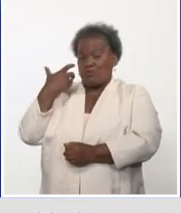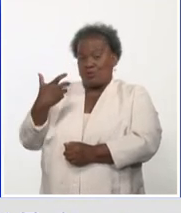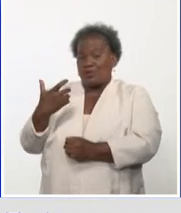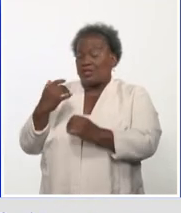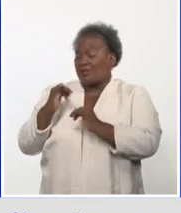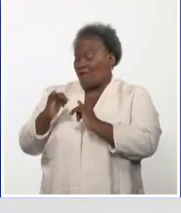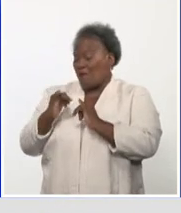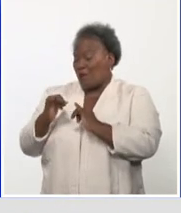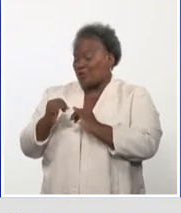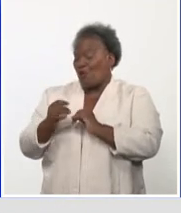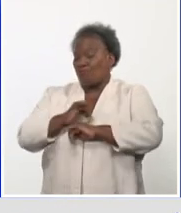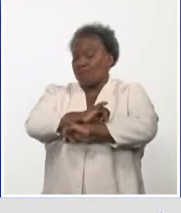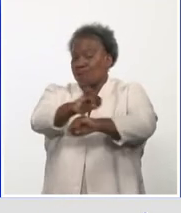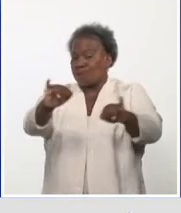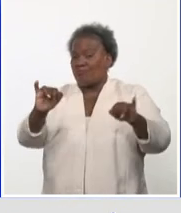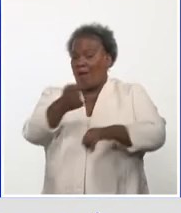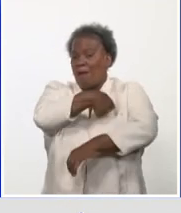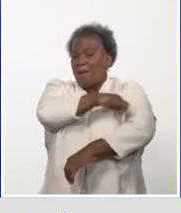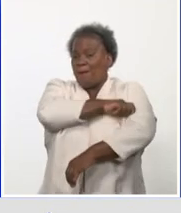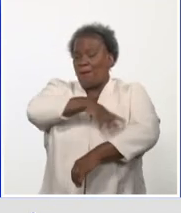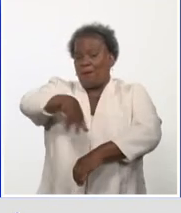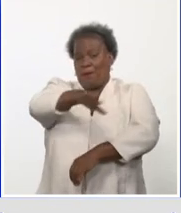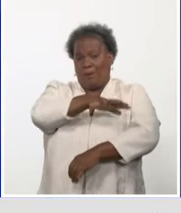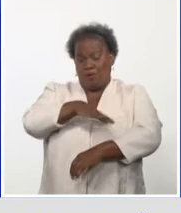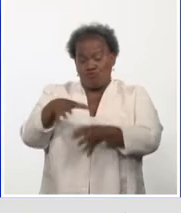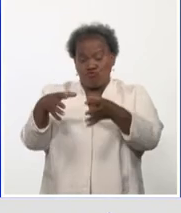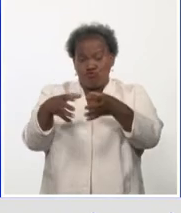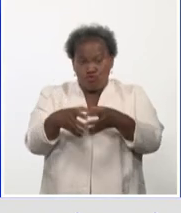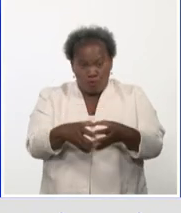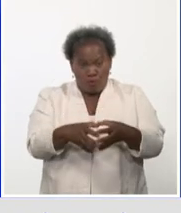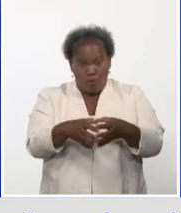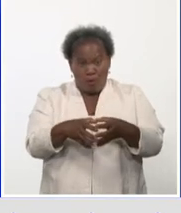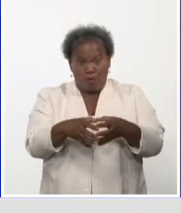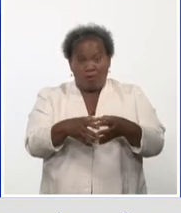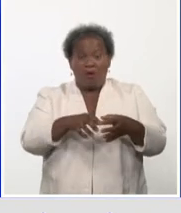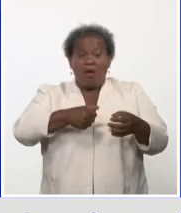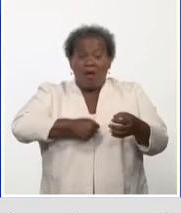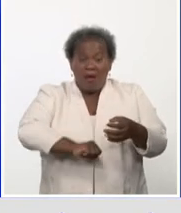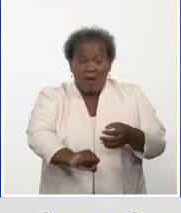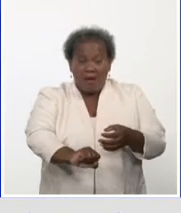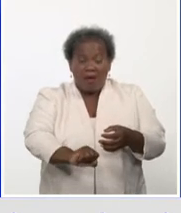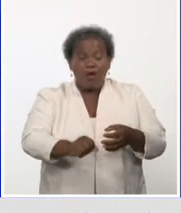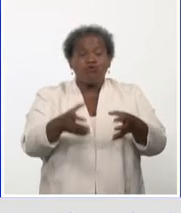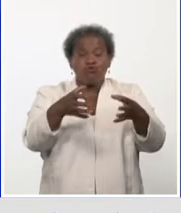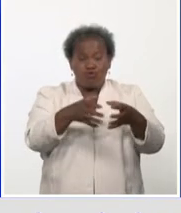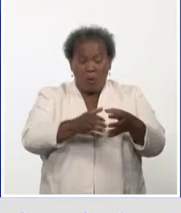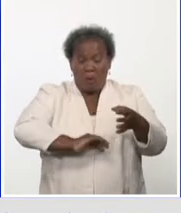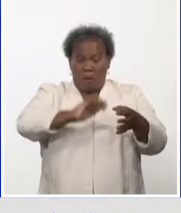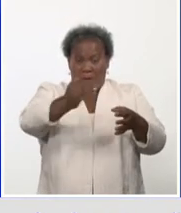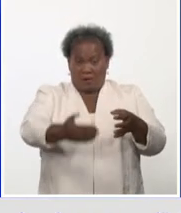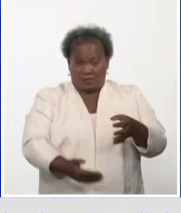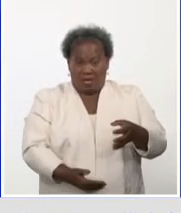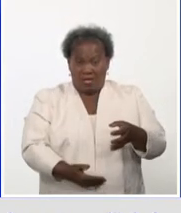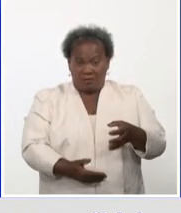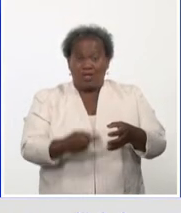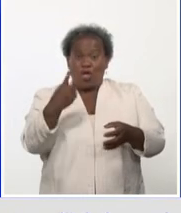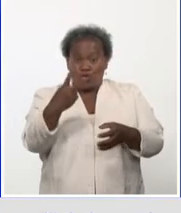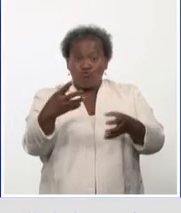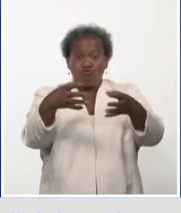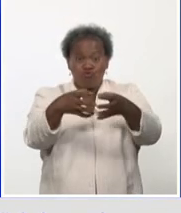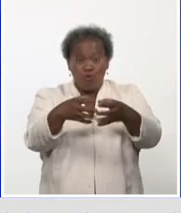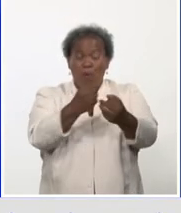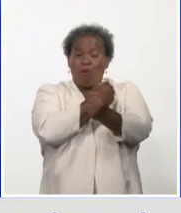se brinda, sobre todo para estos grupos de poblaciones en riesgo, en total riesgo, en momentos de pandemia